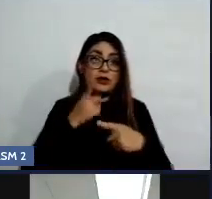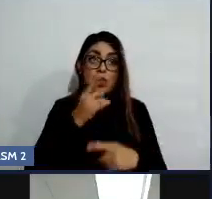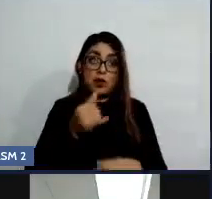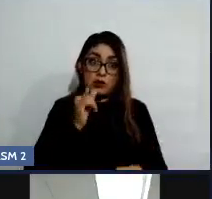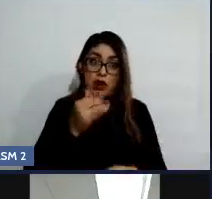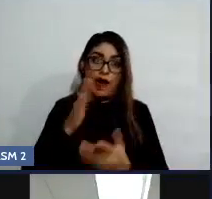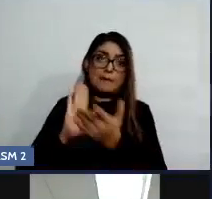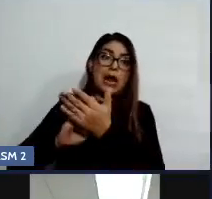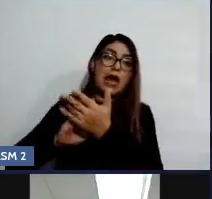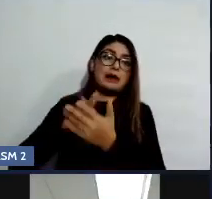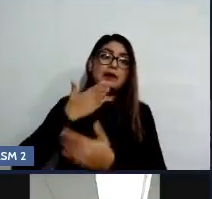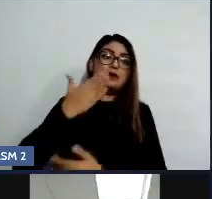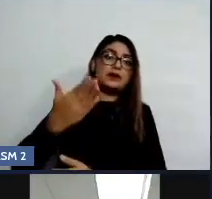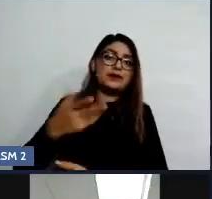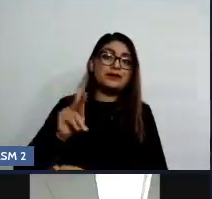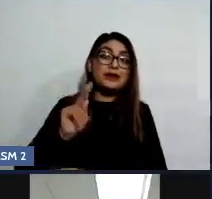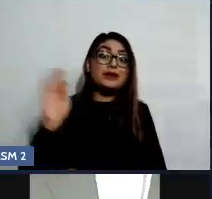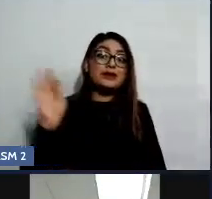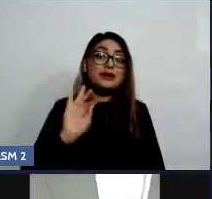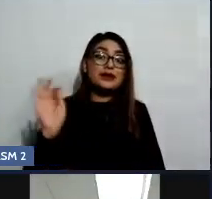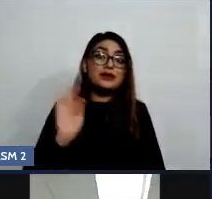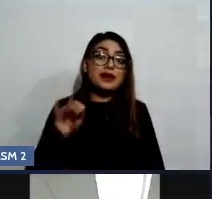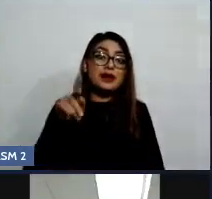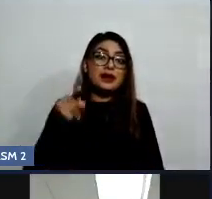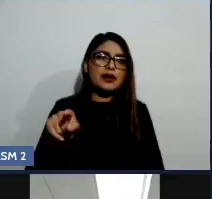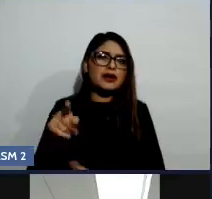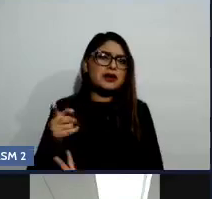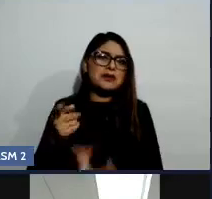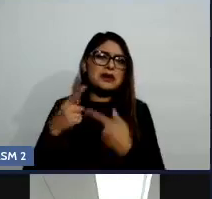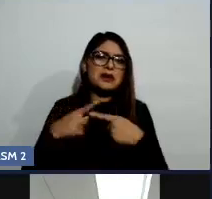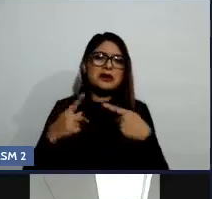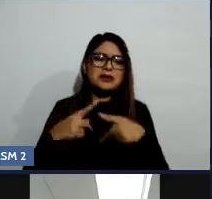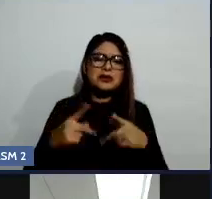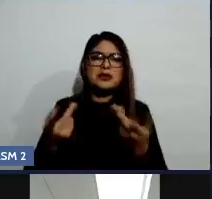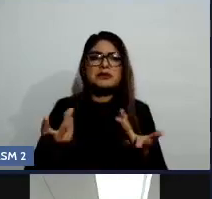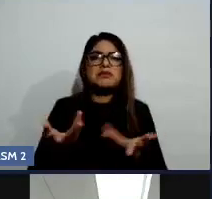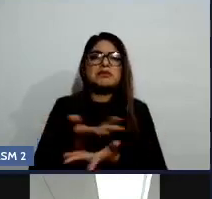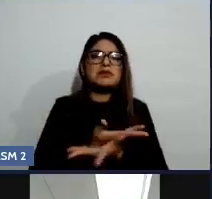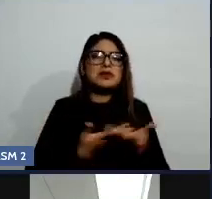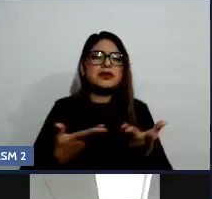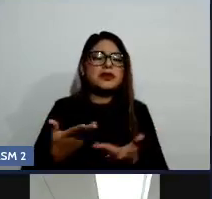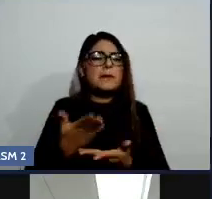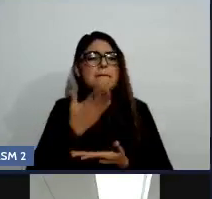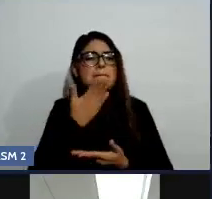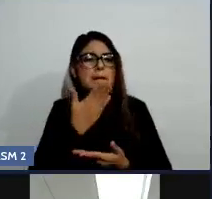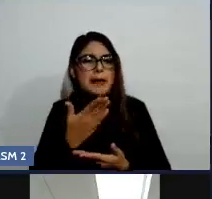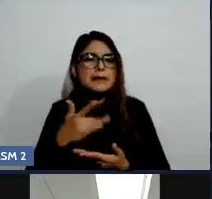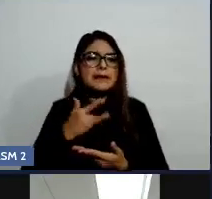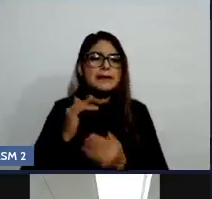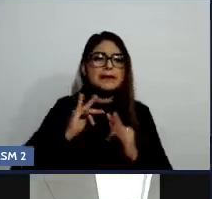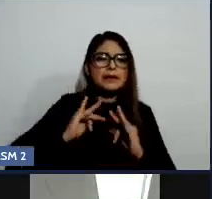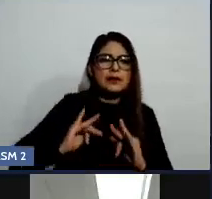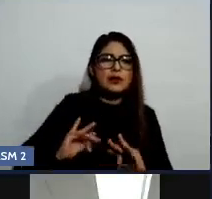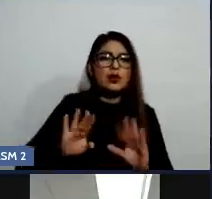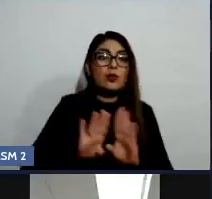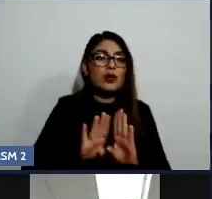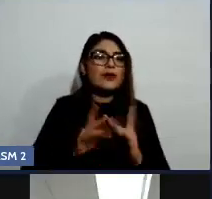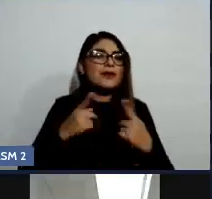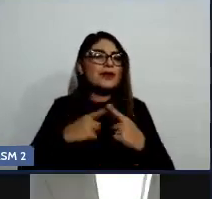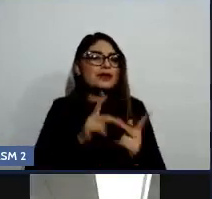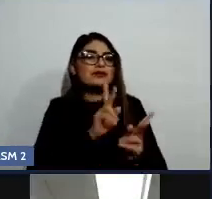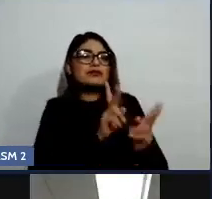pudiera dar ese momento agradable o placentero es la convivencia con las personas, en realidad, ¿no? Pero,